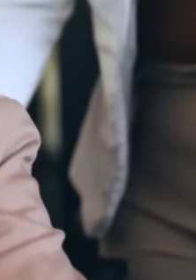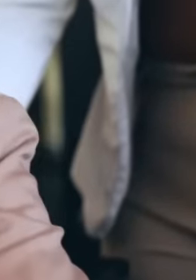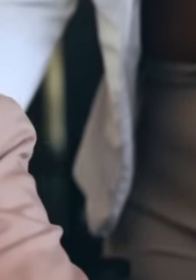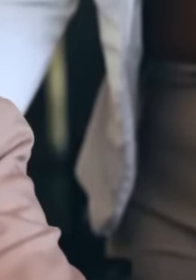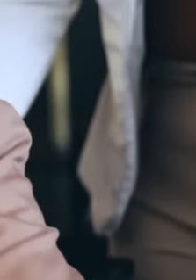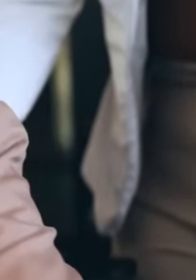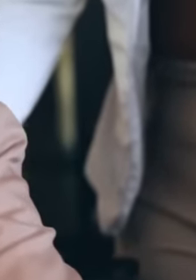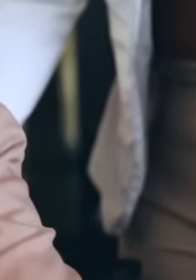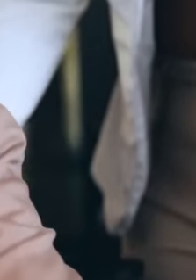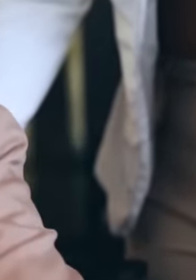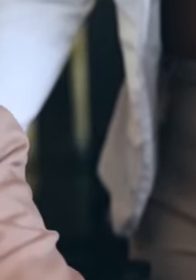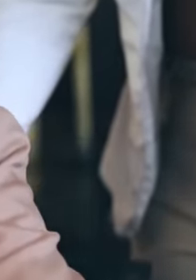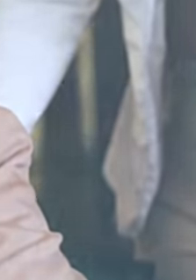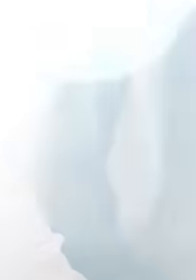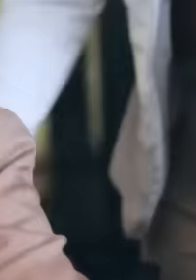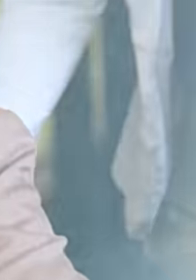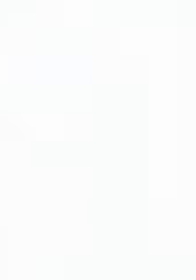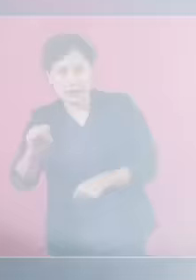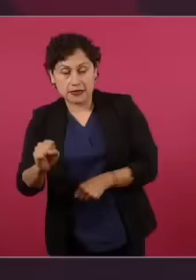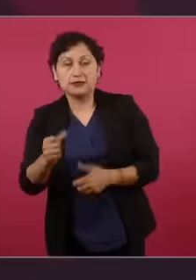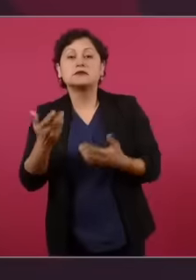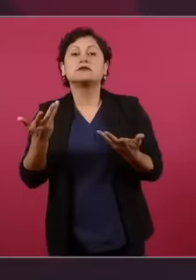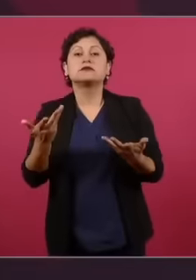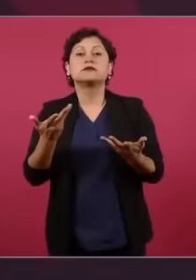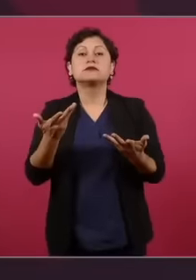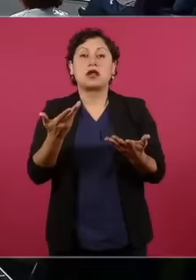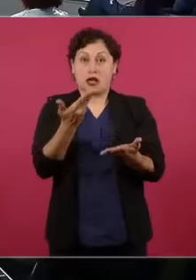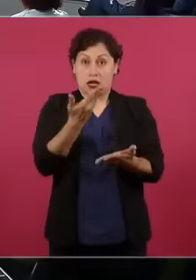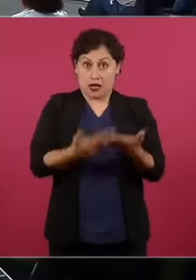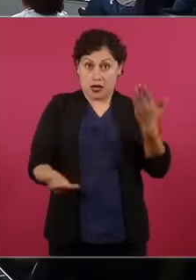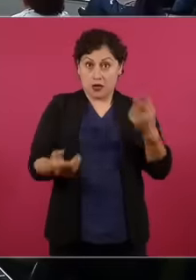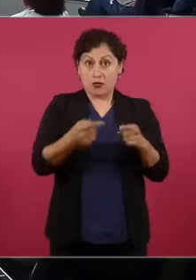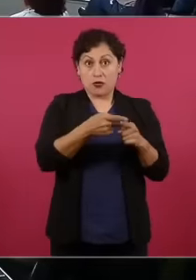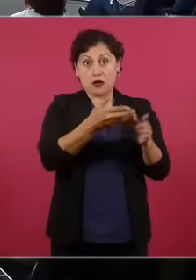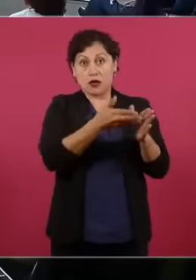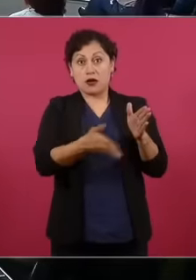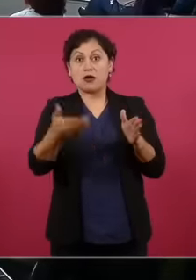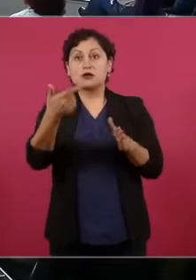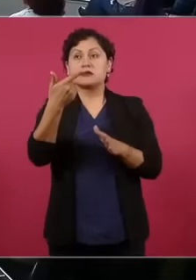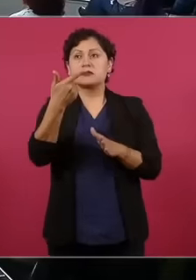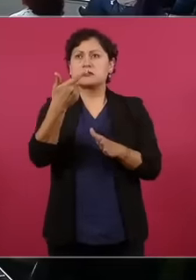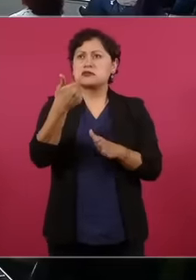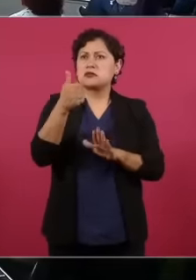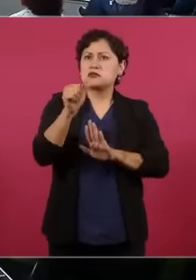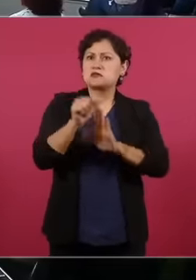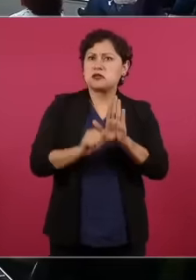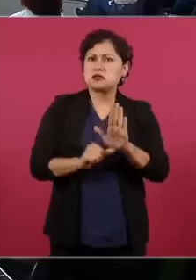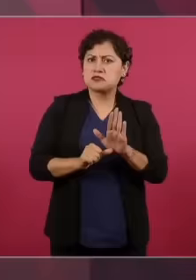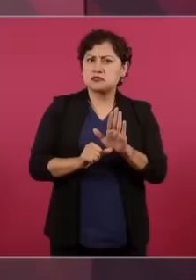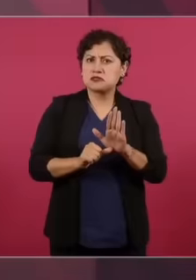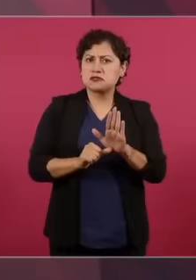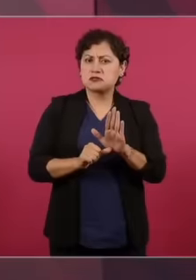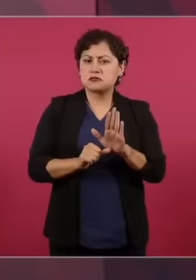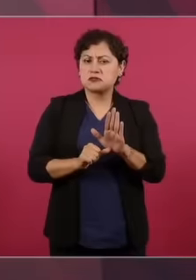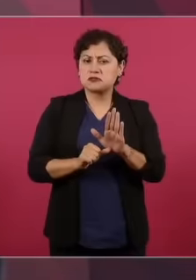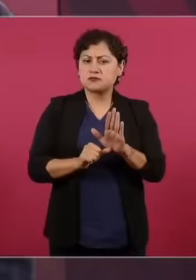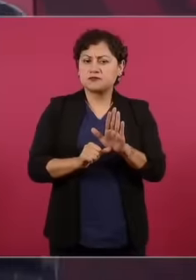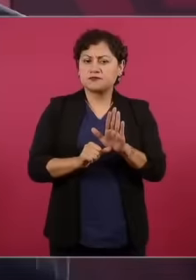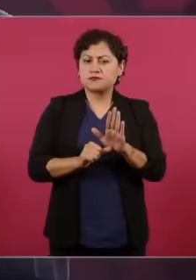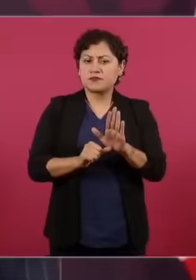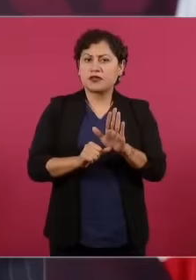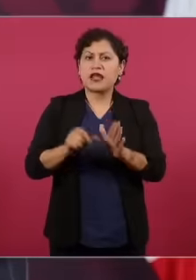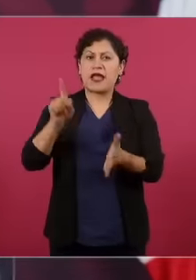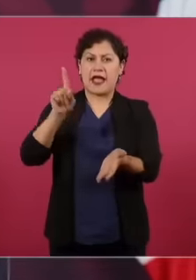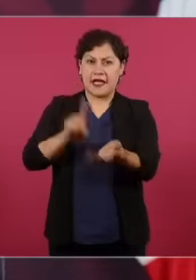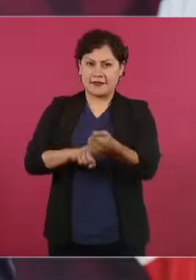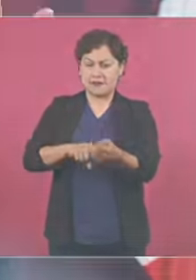por el bien de los mexicanos. Hoy, en la conferencia de prensa, el presidente exhibió a un ministro